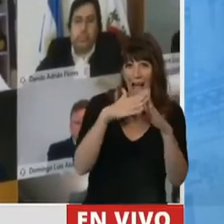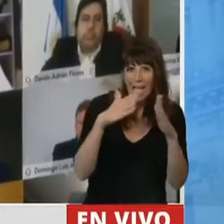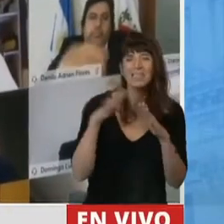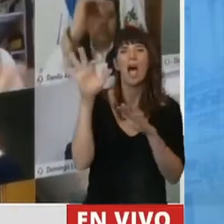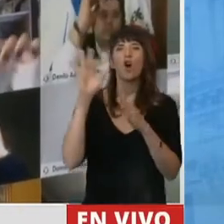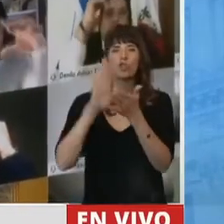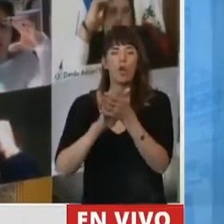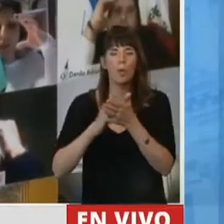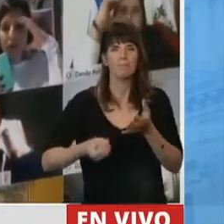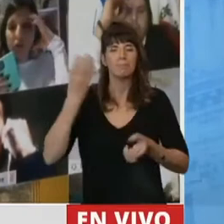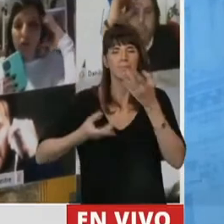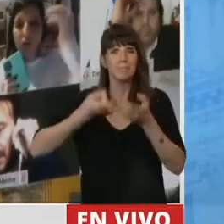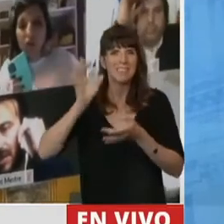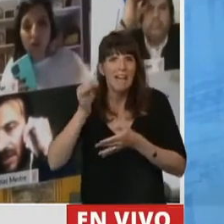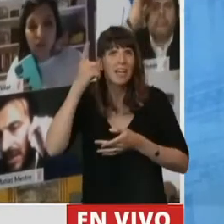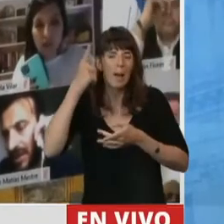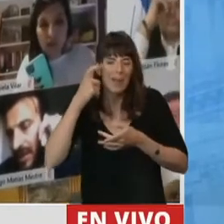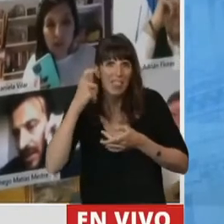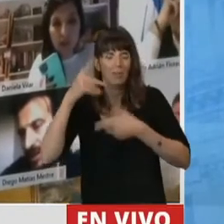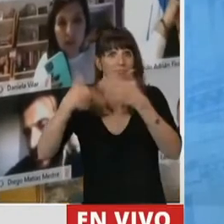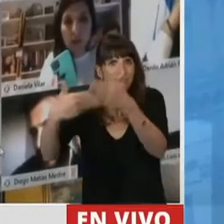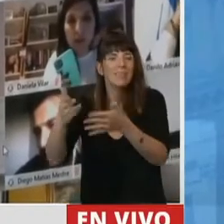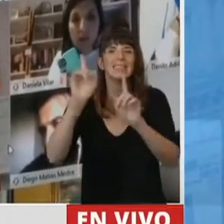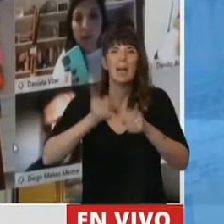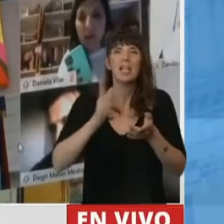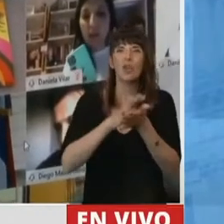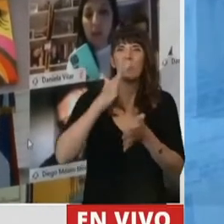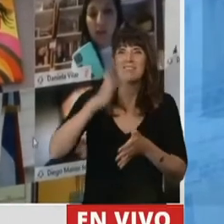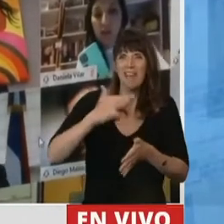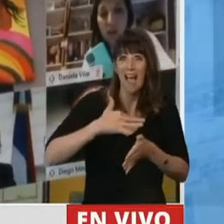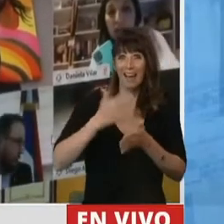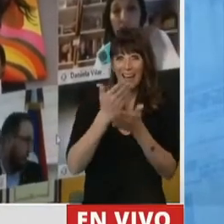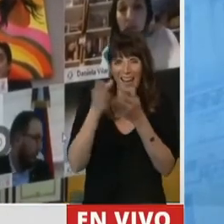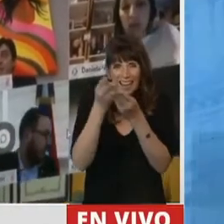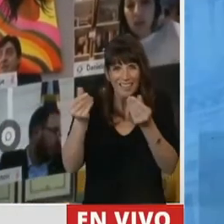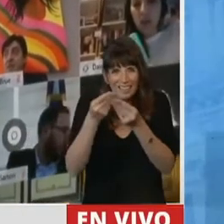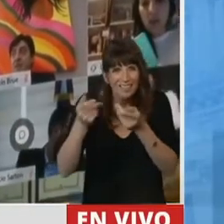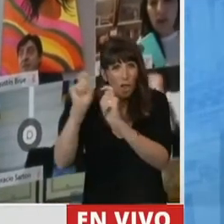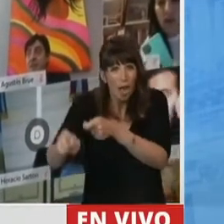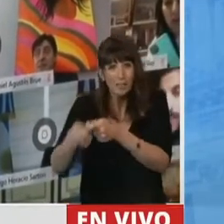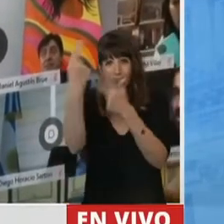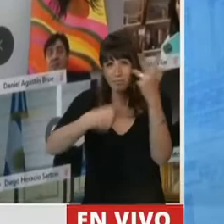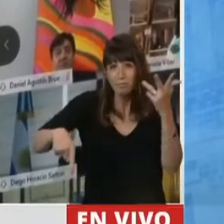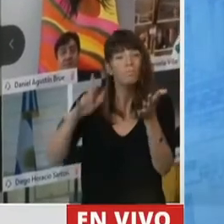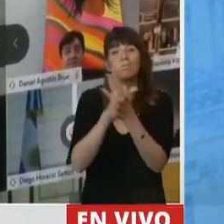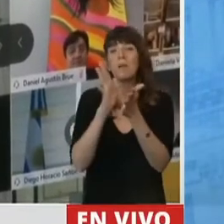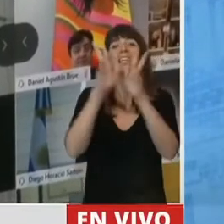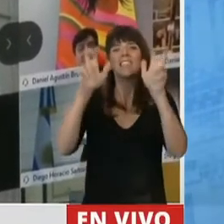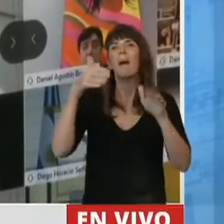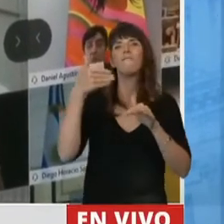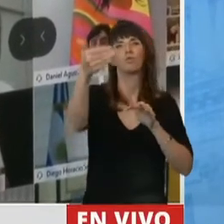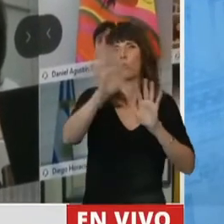la cuestión del plasma y la solidaridad a través del plasma. Y tenemos que discutirlo porque el futuro llegó, pero el futuro también está en disputa. Y nosotros